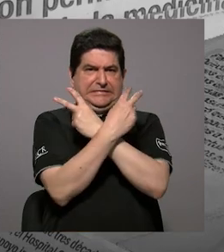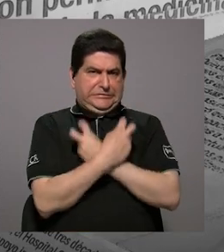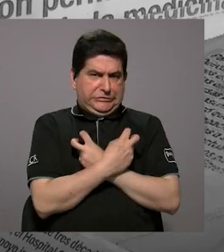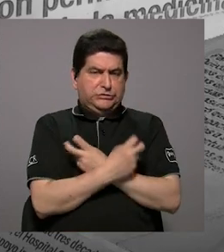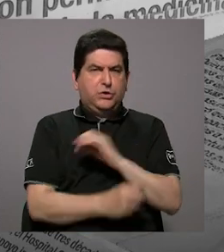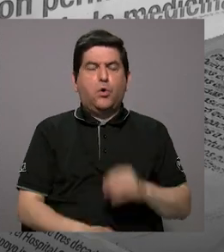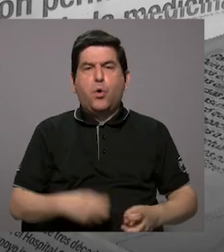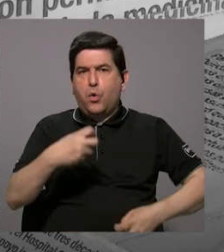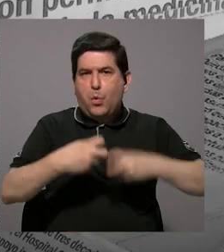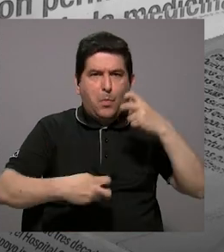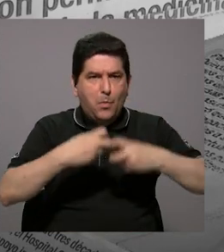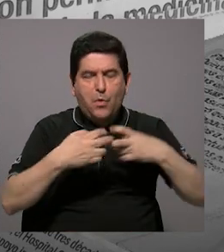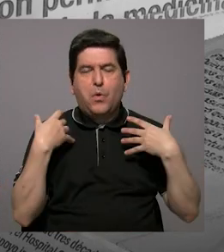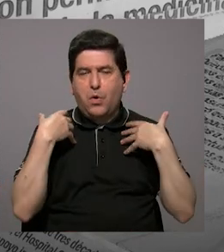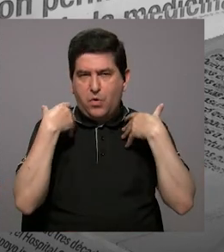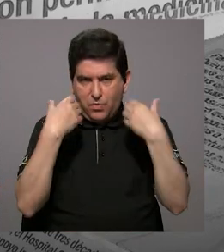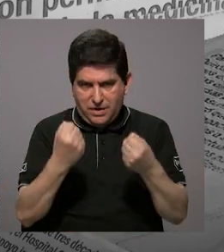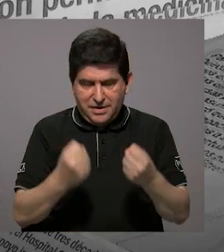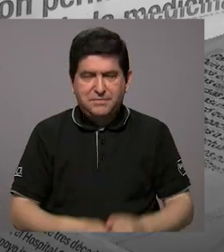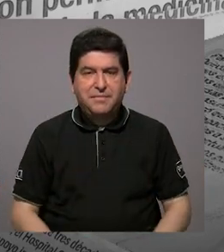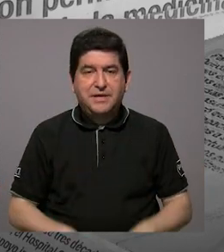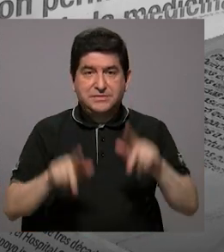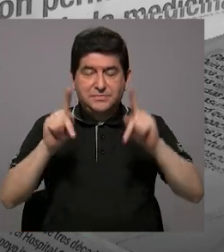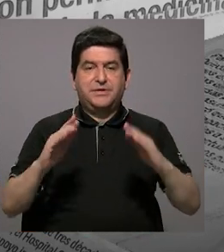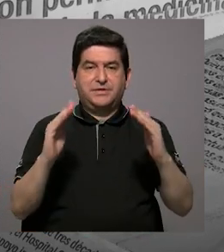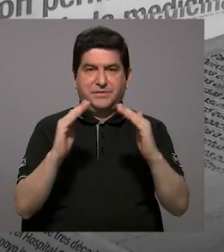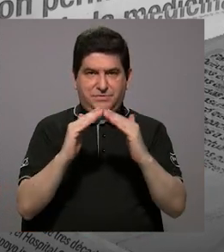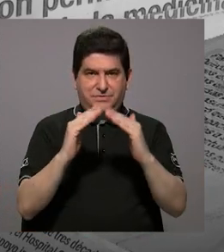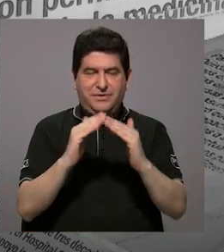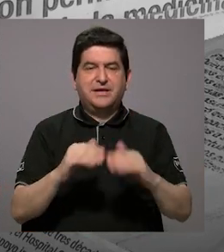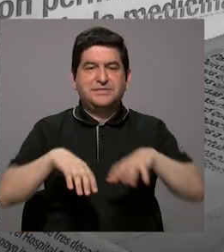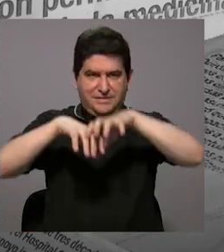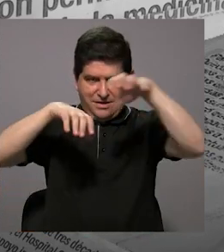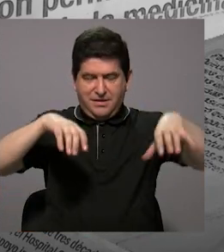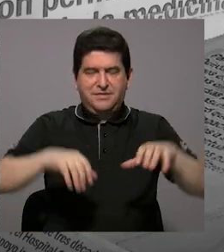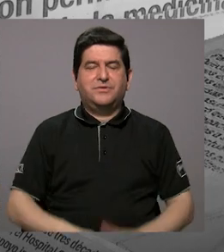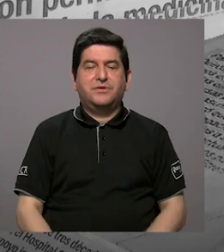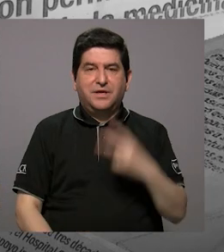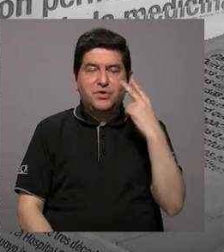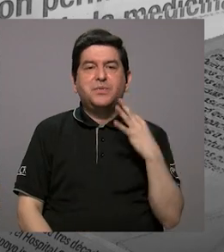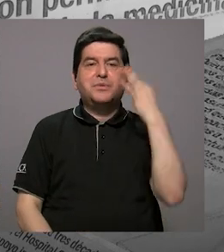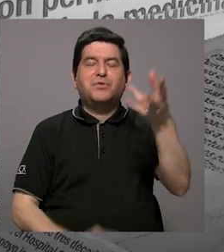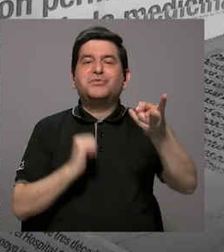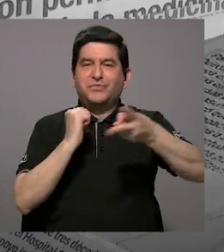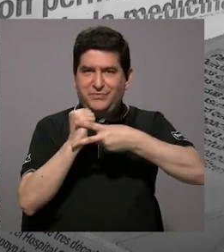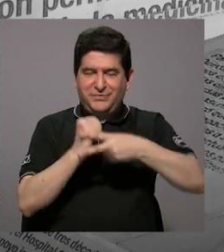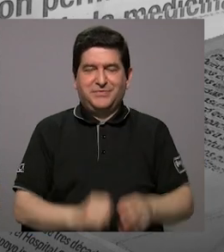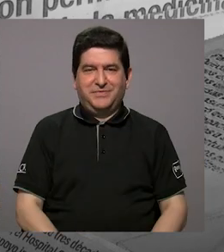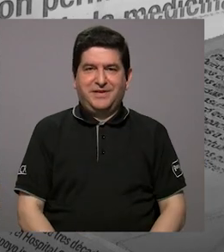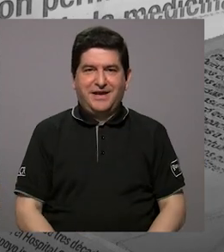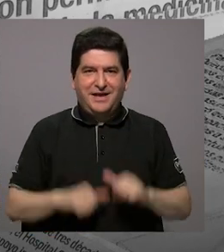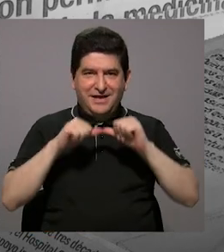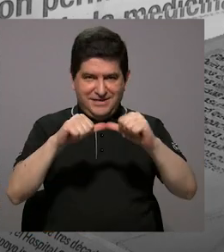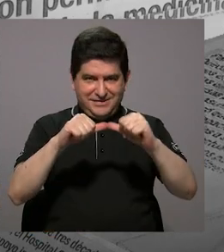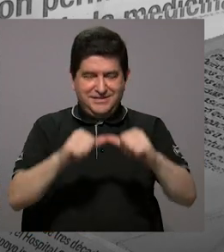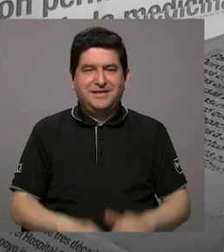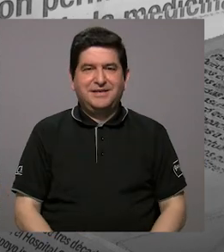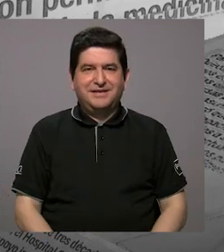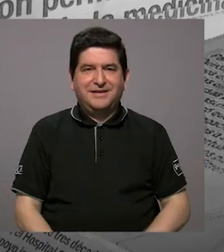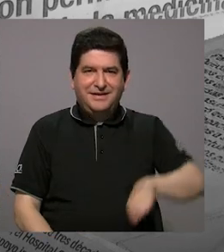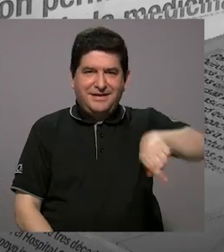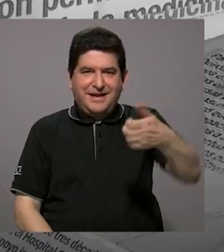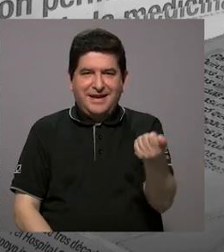intoxicación, etcétera, problemas de salud para los habitantes de esos cantones. Nos vemos la próxima vez